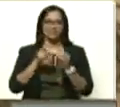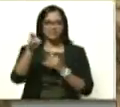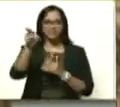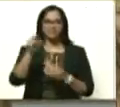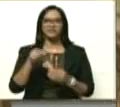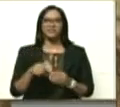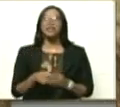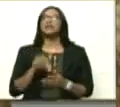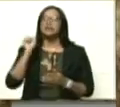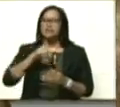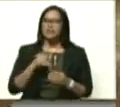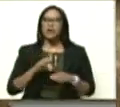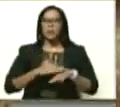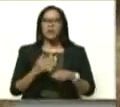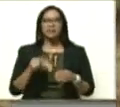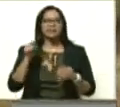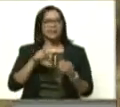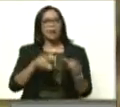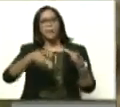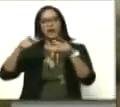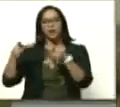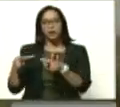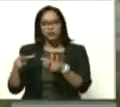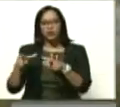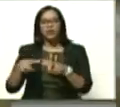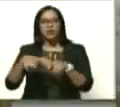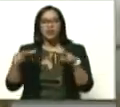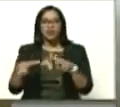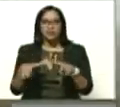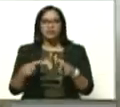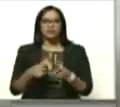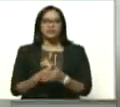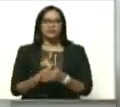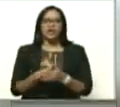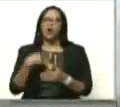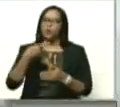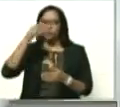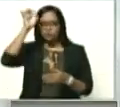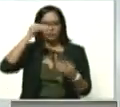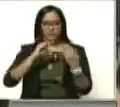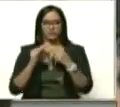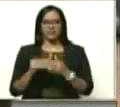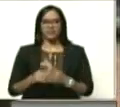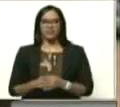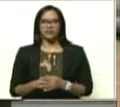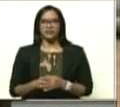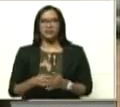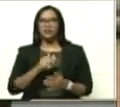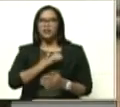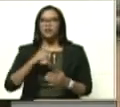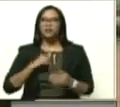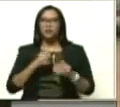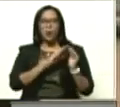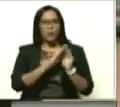Allá arriba. Sí, porque ya aquí, por este lado, es límite con aguayas. Somos como una